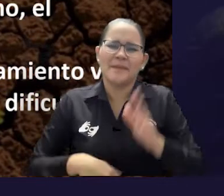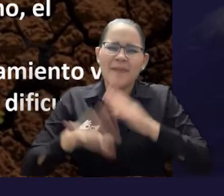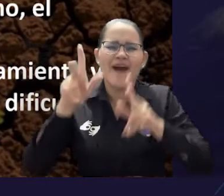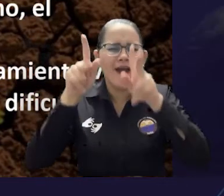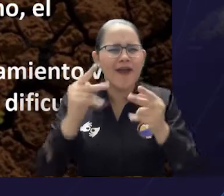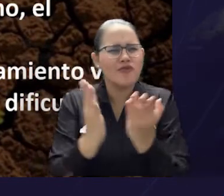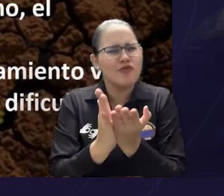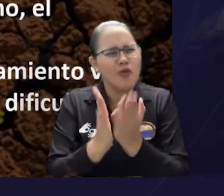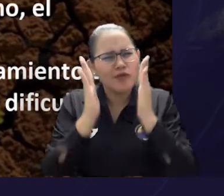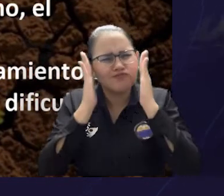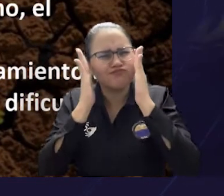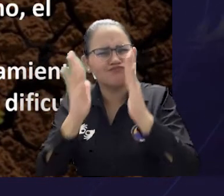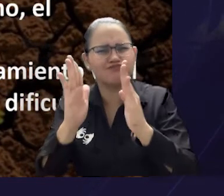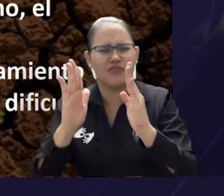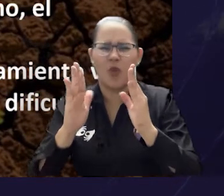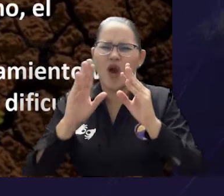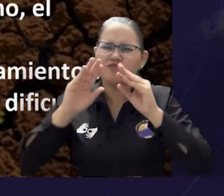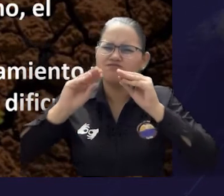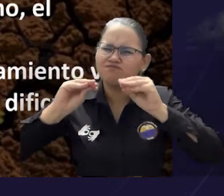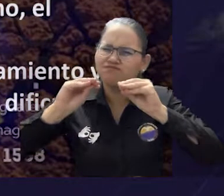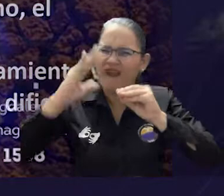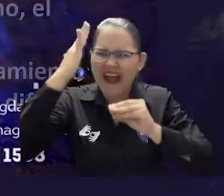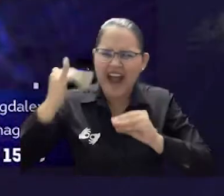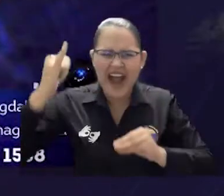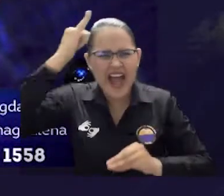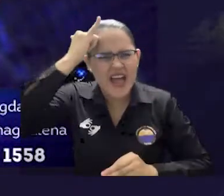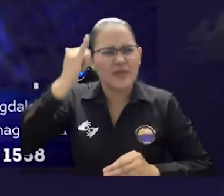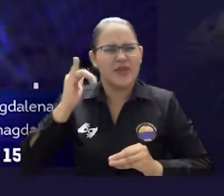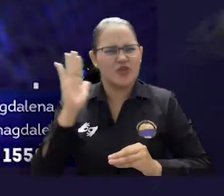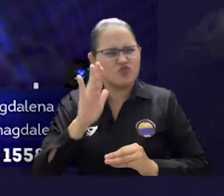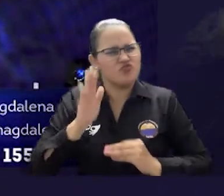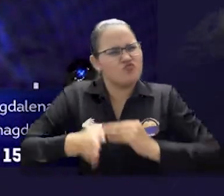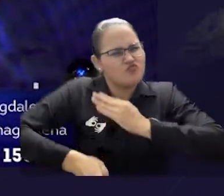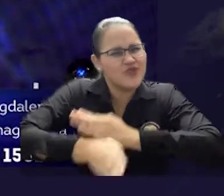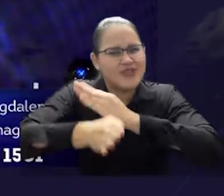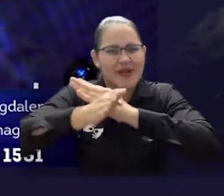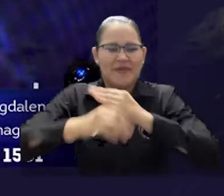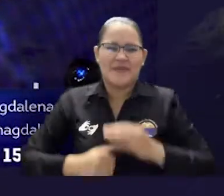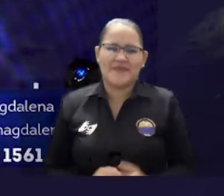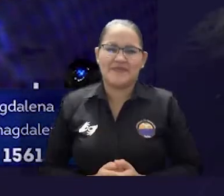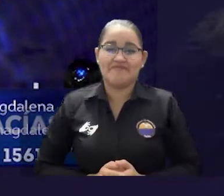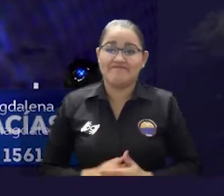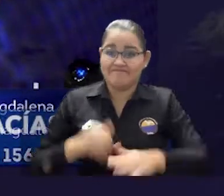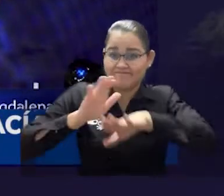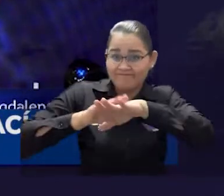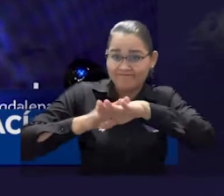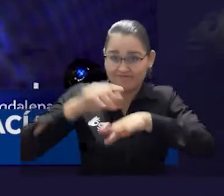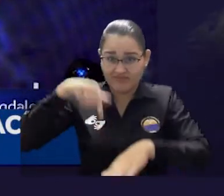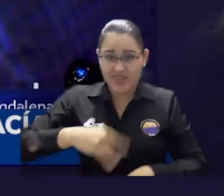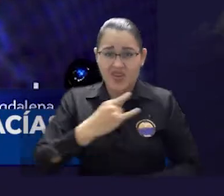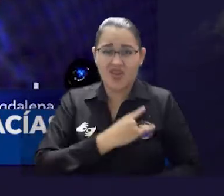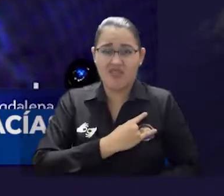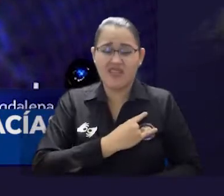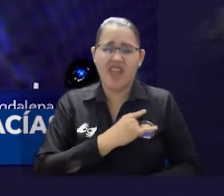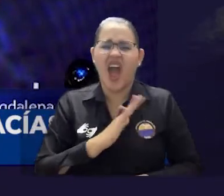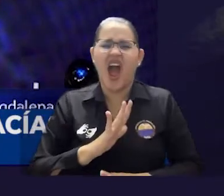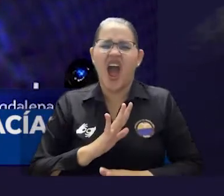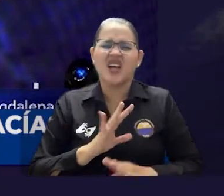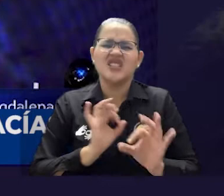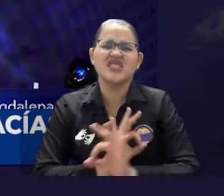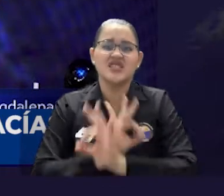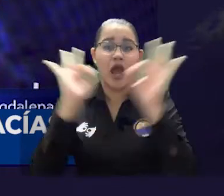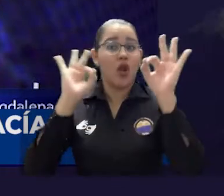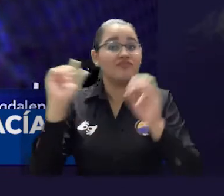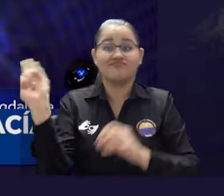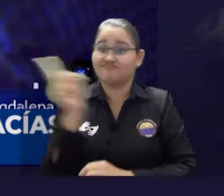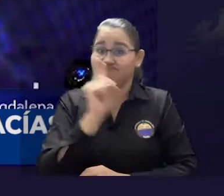para con su formación académica. Es por eso que esta universidad no se detiene, por lo cual ustedes hoy están aquí,